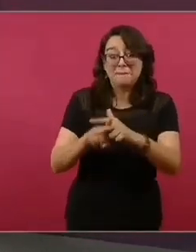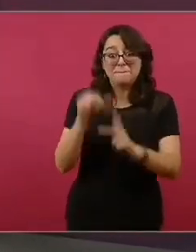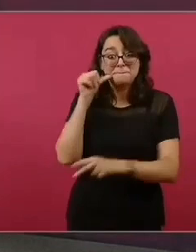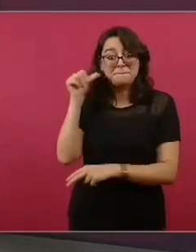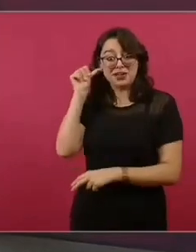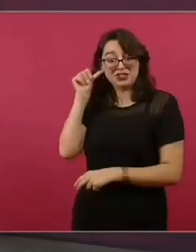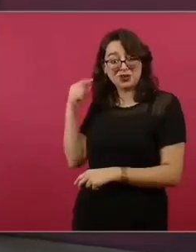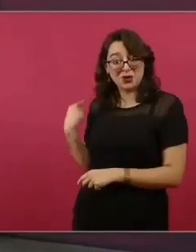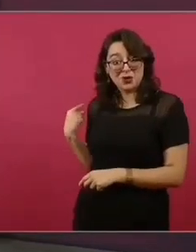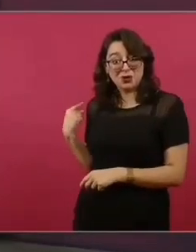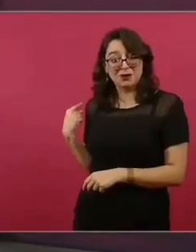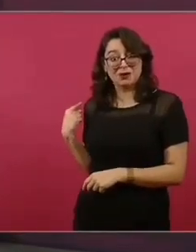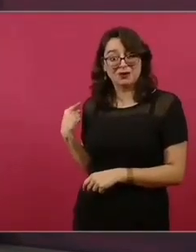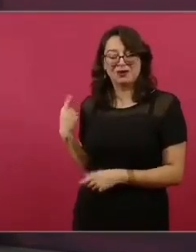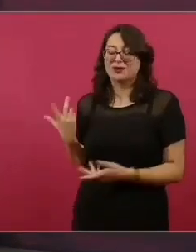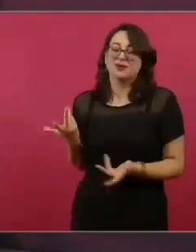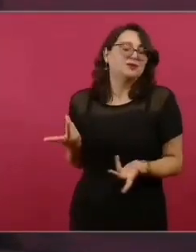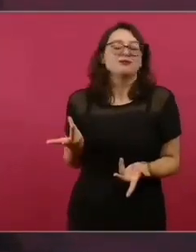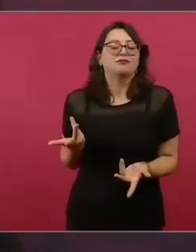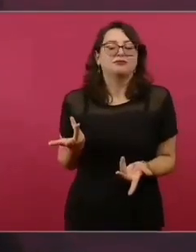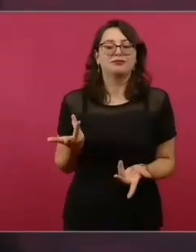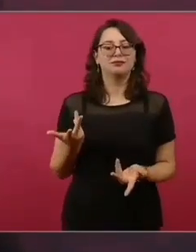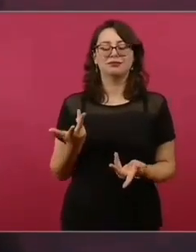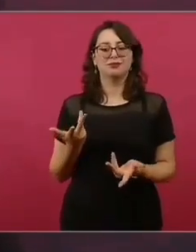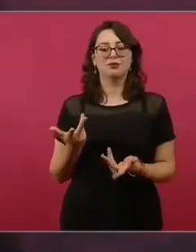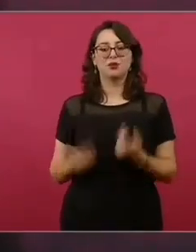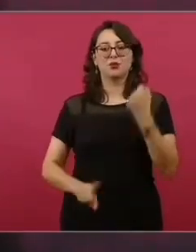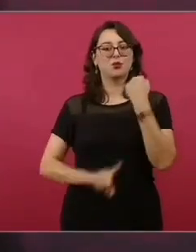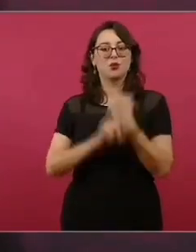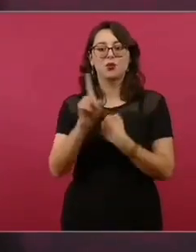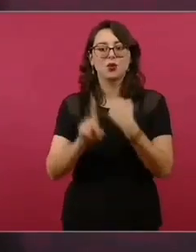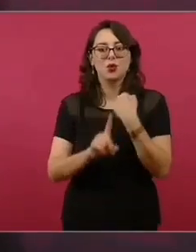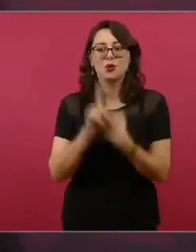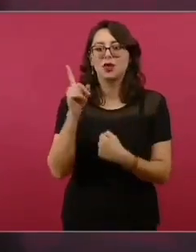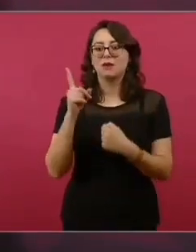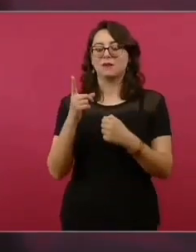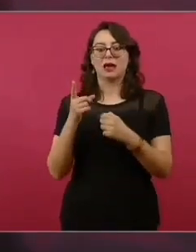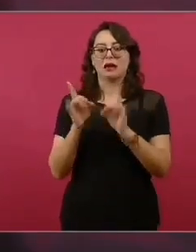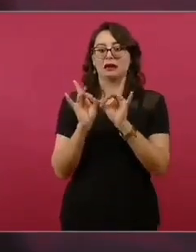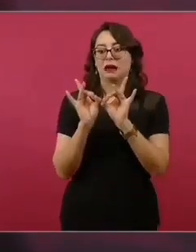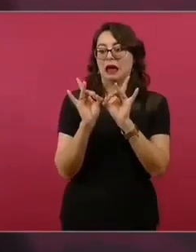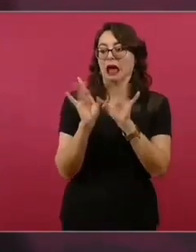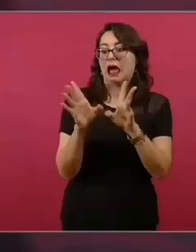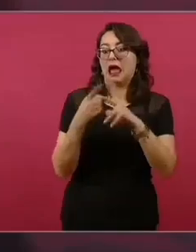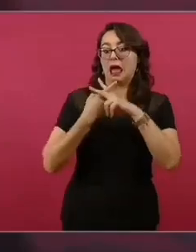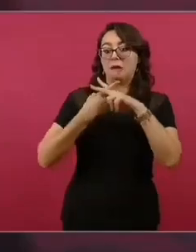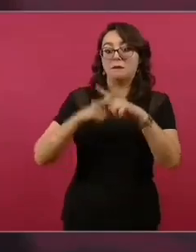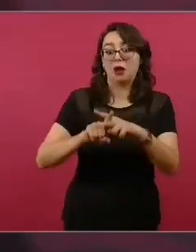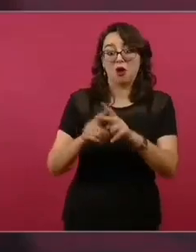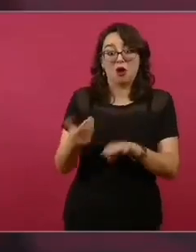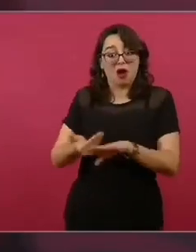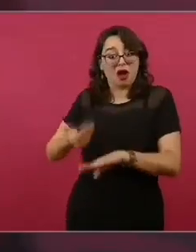pública no comenzó hace cuatro años y medio.